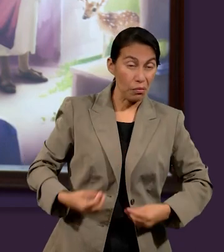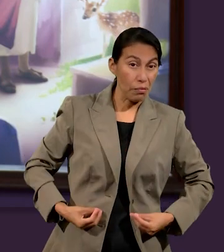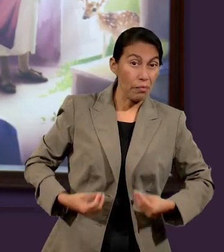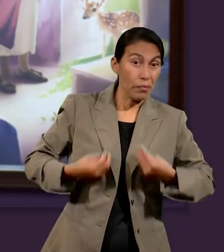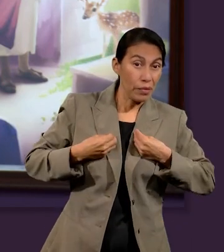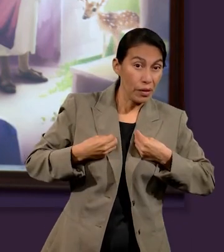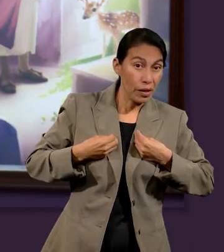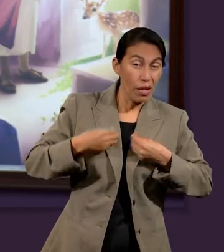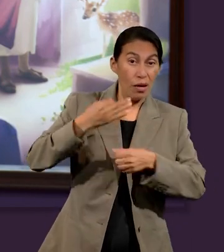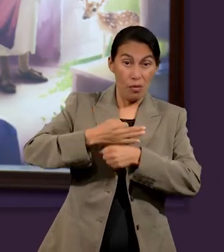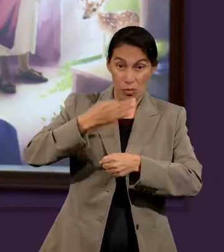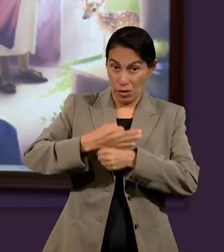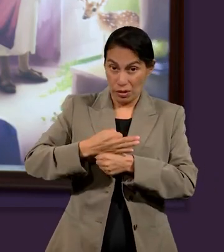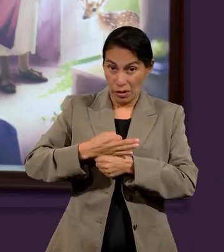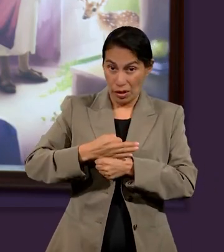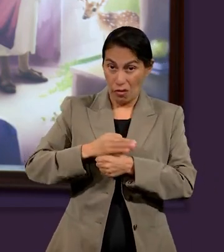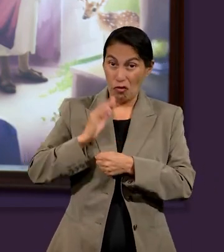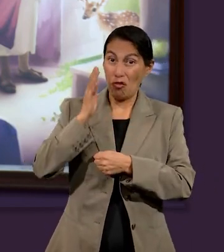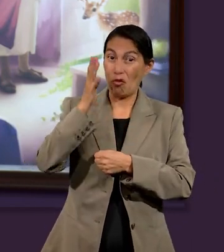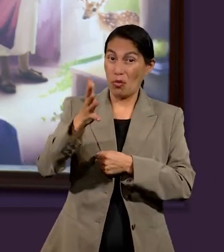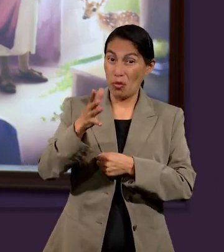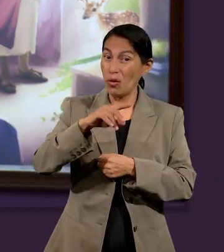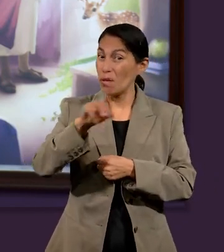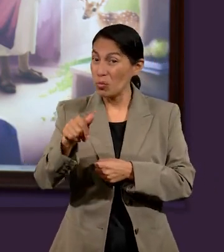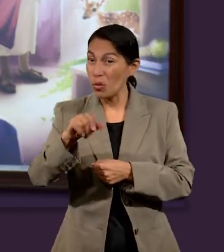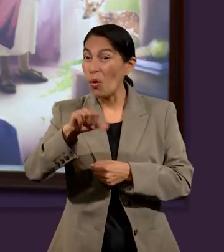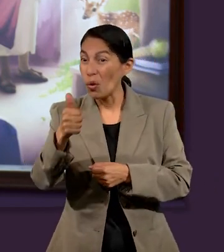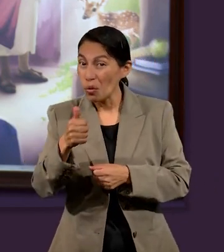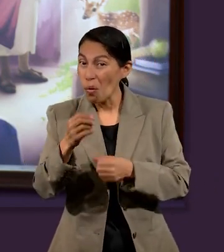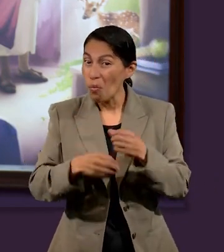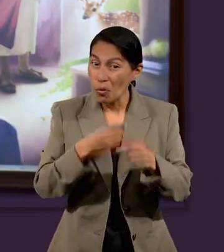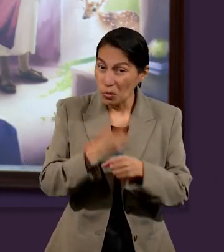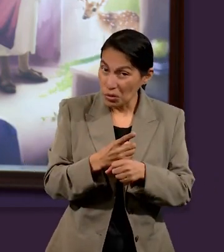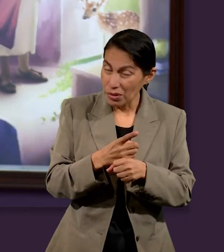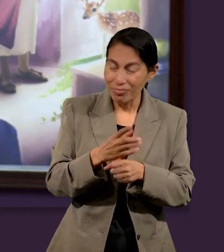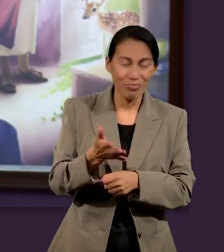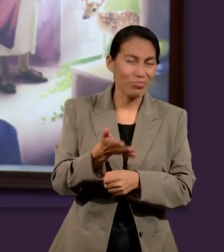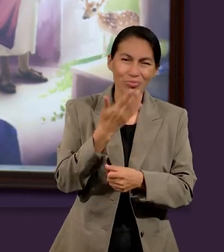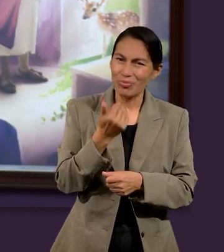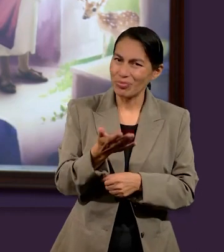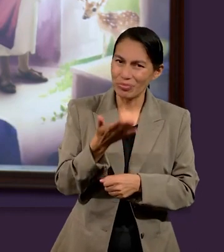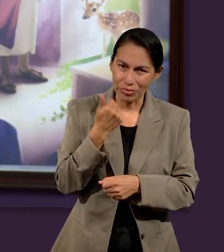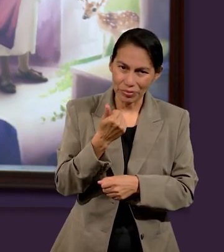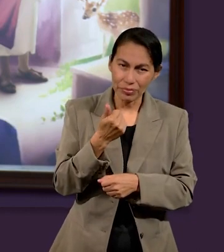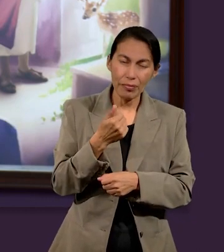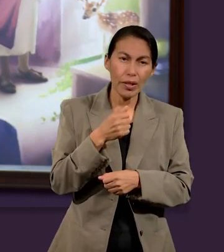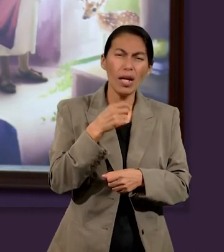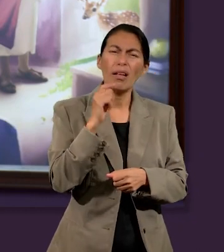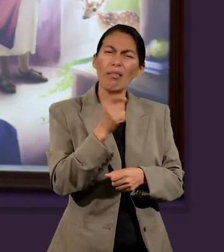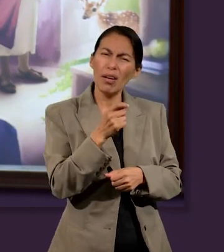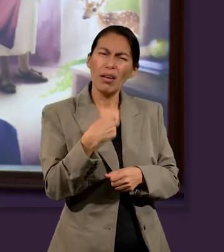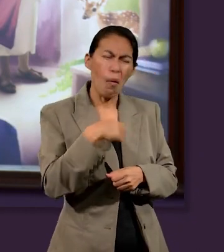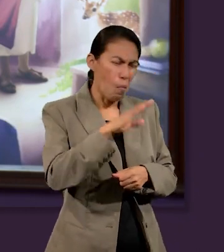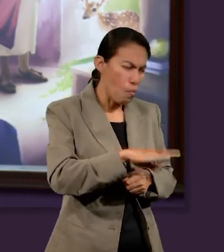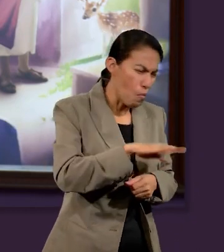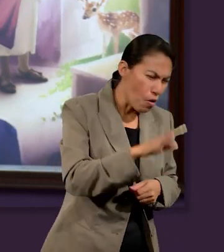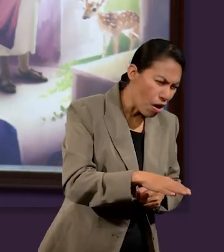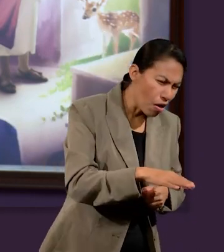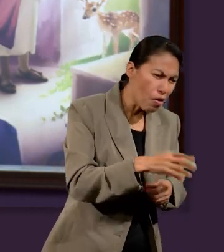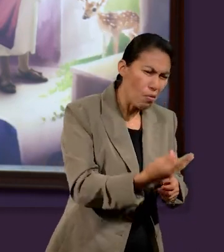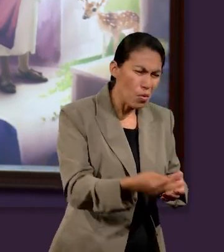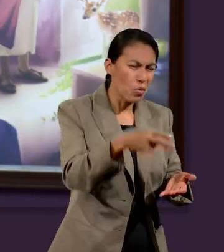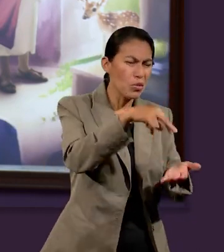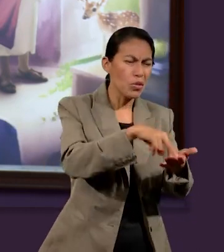el momento es hoy. El instante de vida es este. Y no hay una segunda oportunidad. No hay